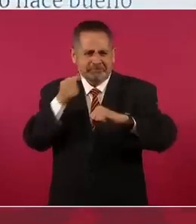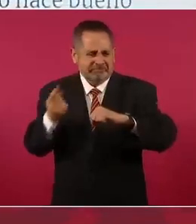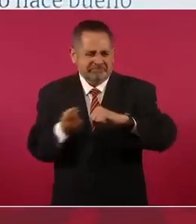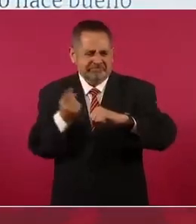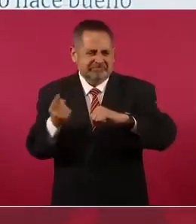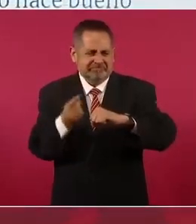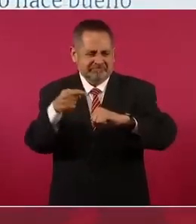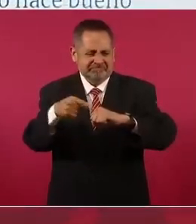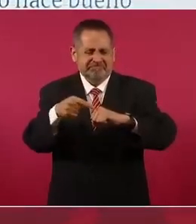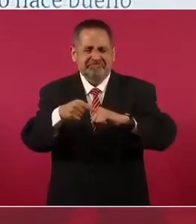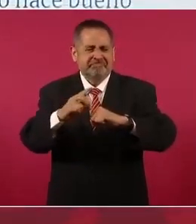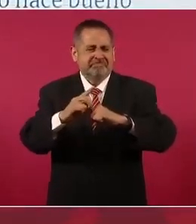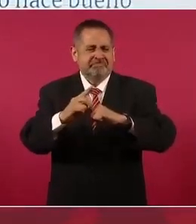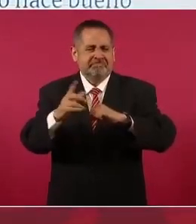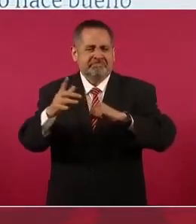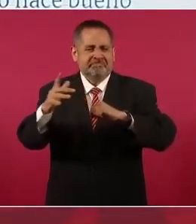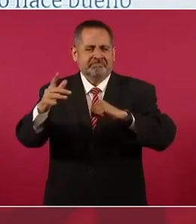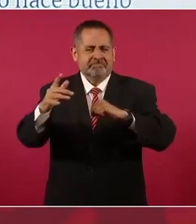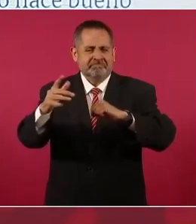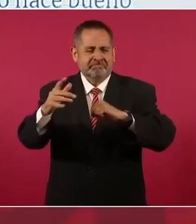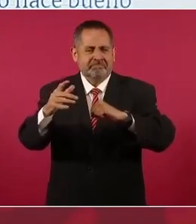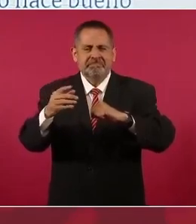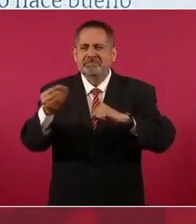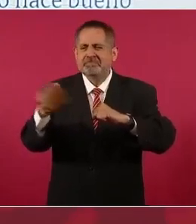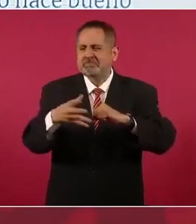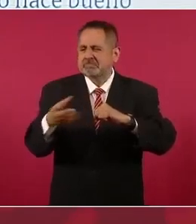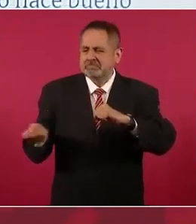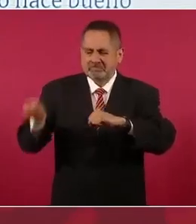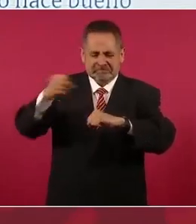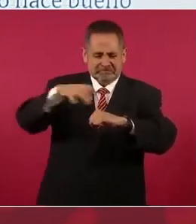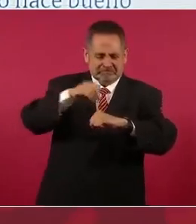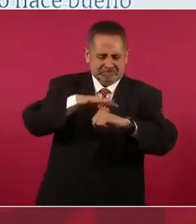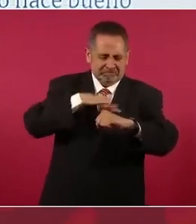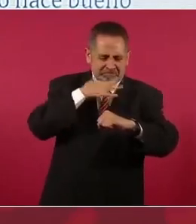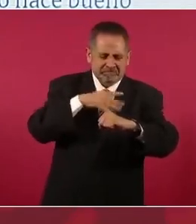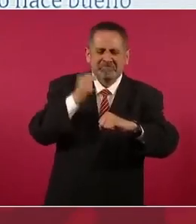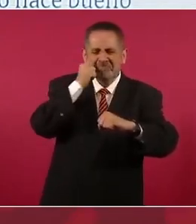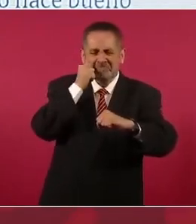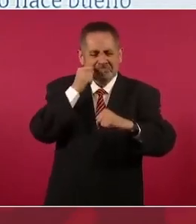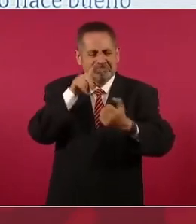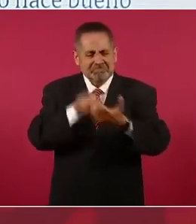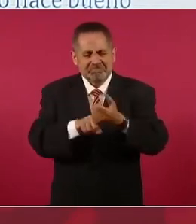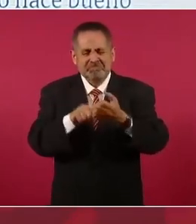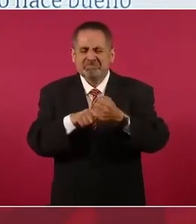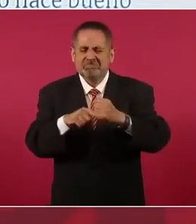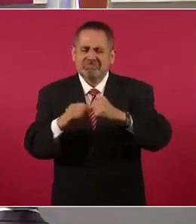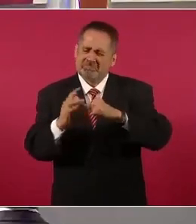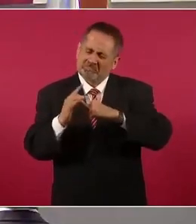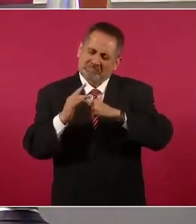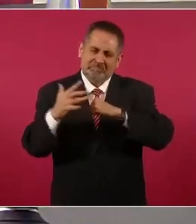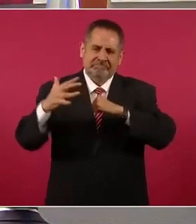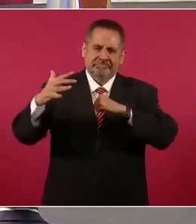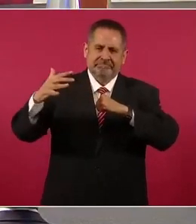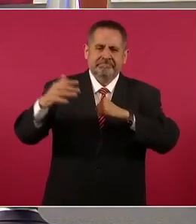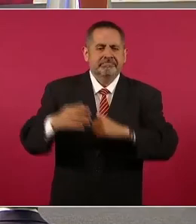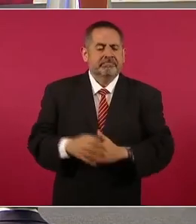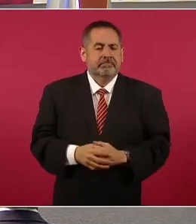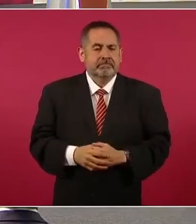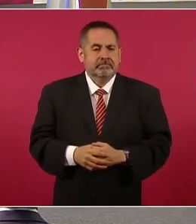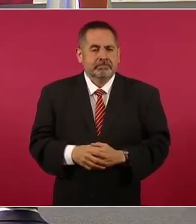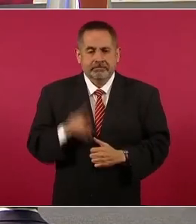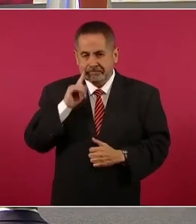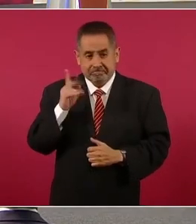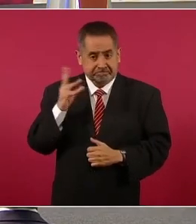diamante, por más que lo manche el sieno. Es